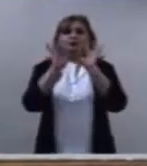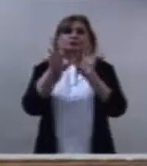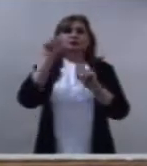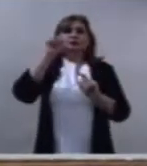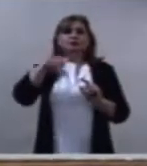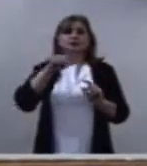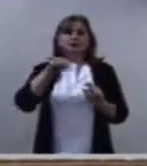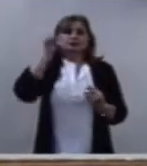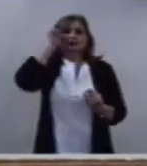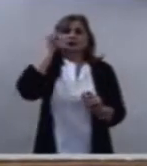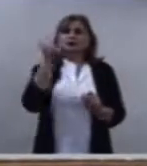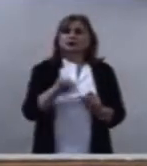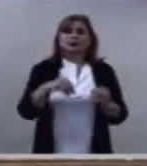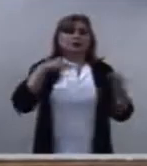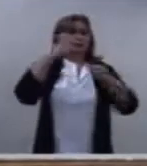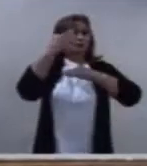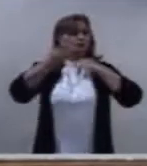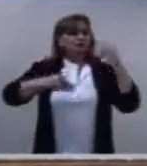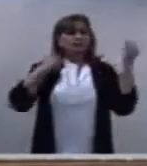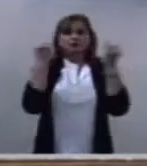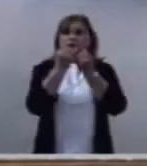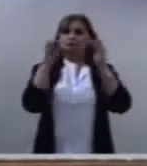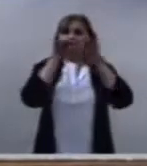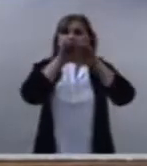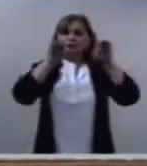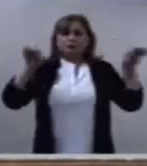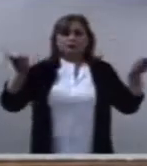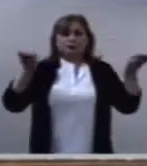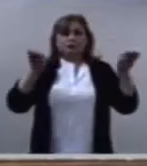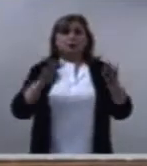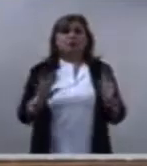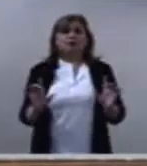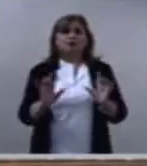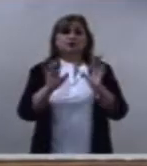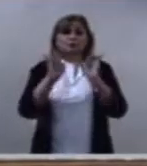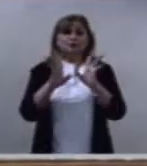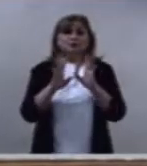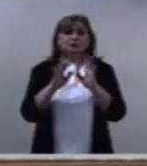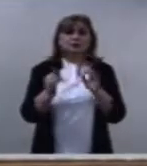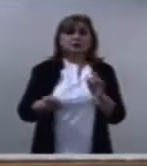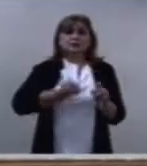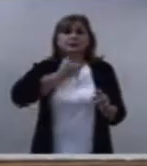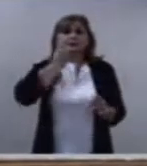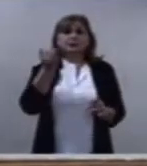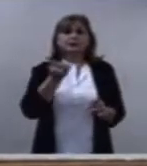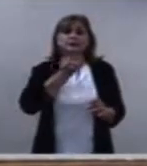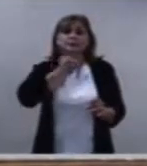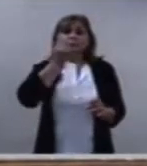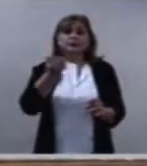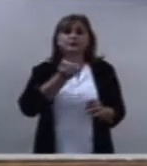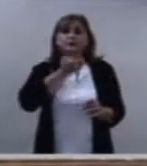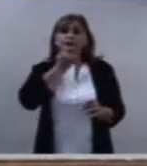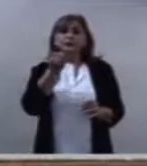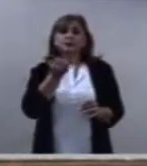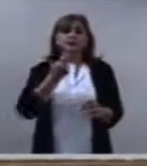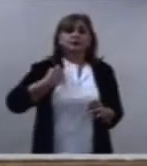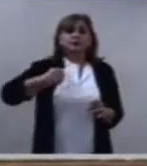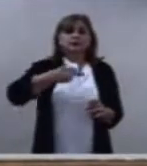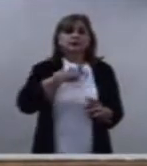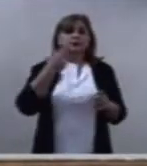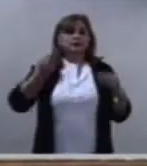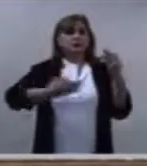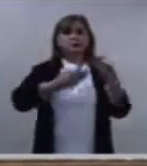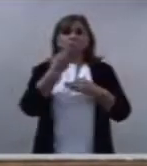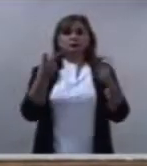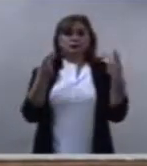frecuentemente nos equivocamos frecuentemente fallamos frecuentemente